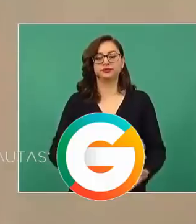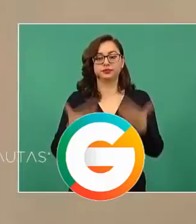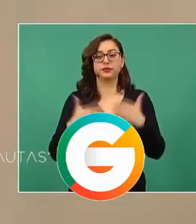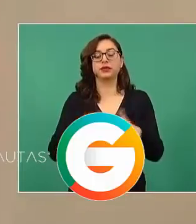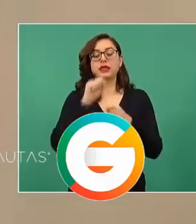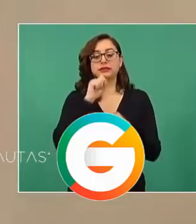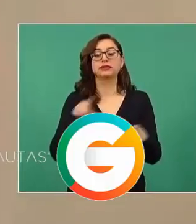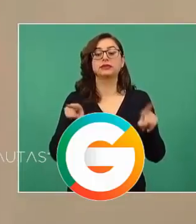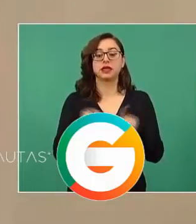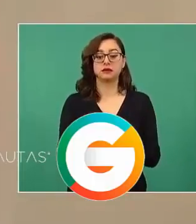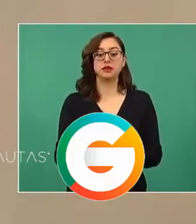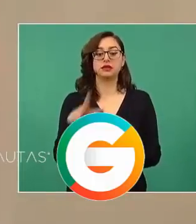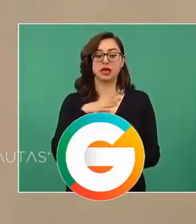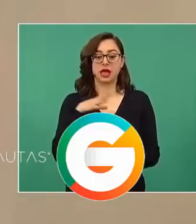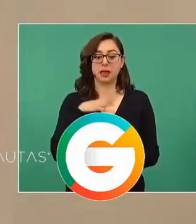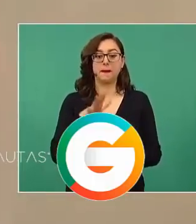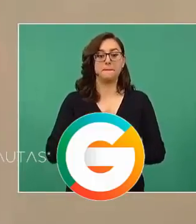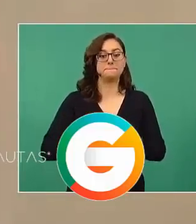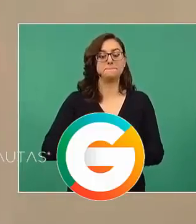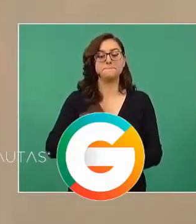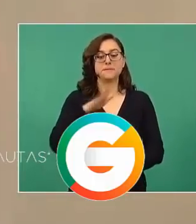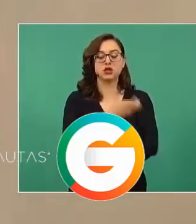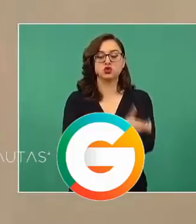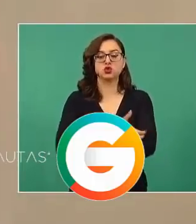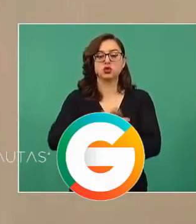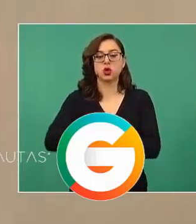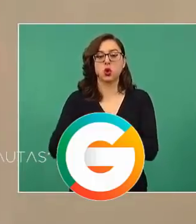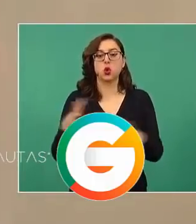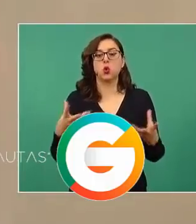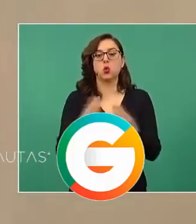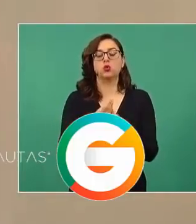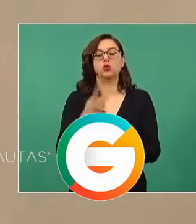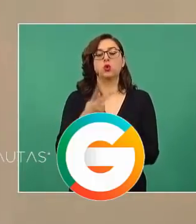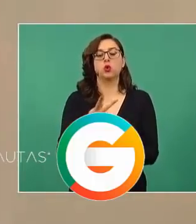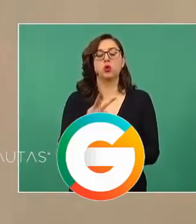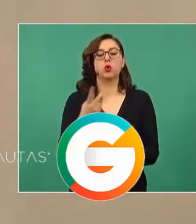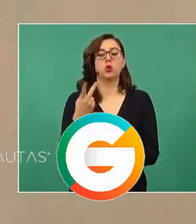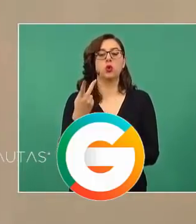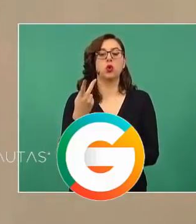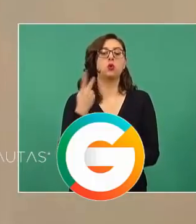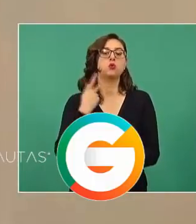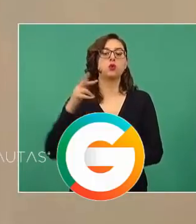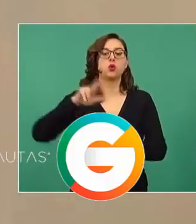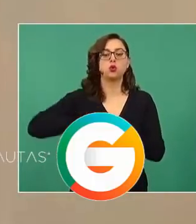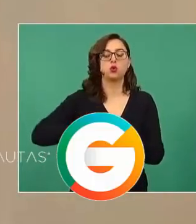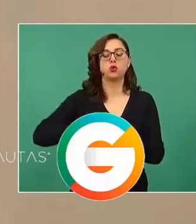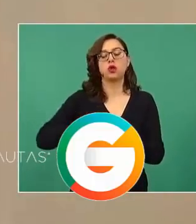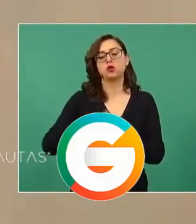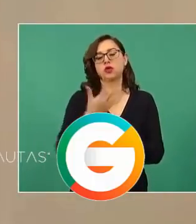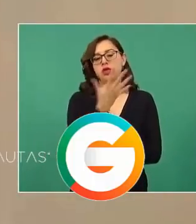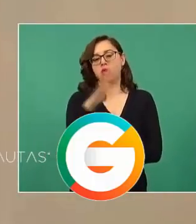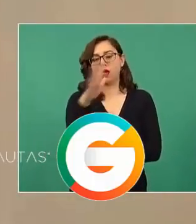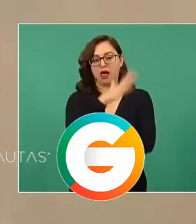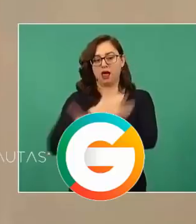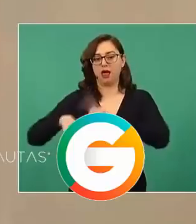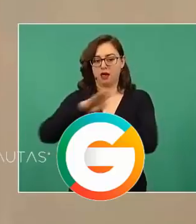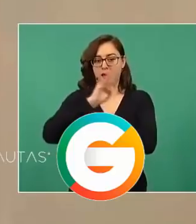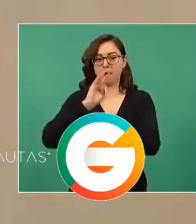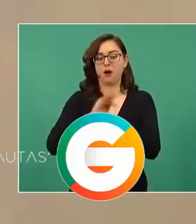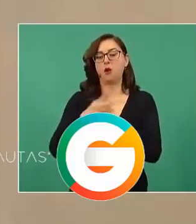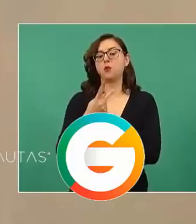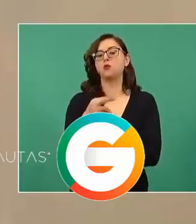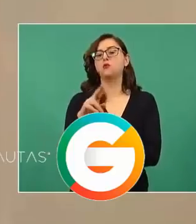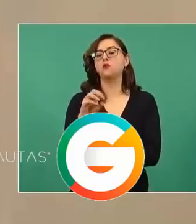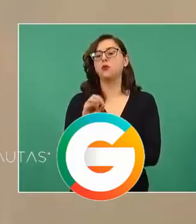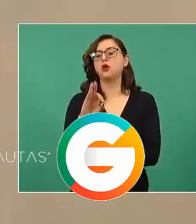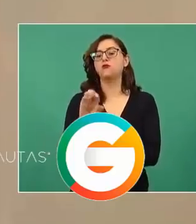tenemos mucha coordinación con la Procuraduría Federal de Protección al Ambiente, Profepa, pero a través, más